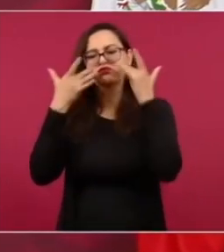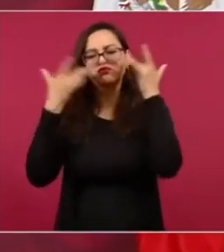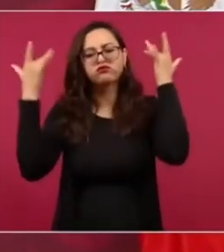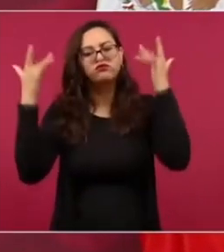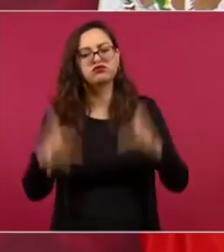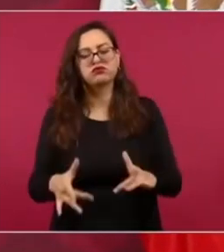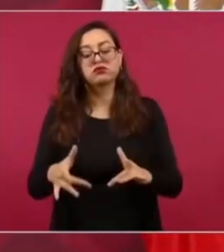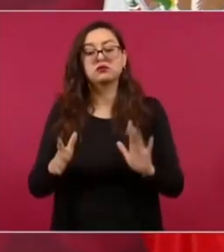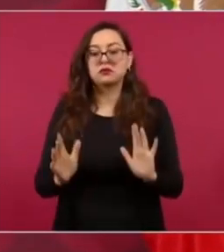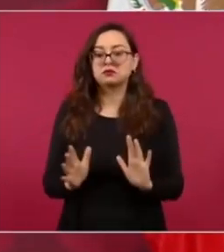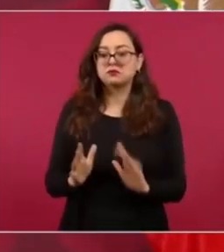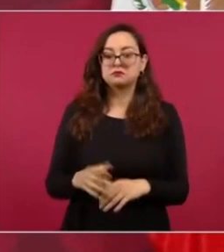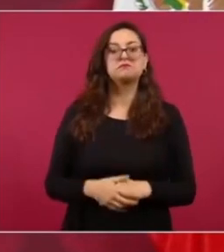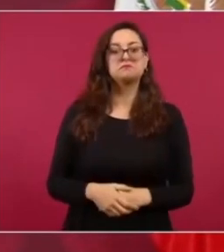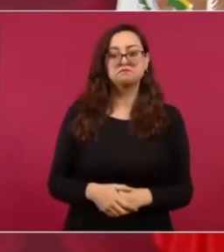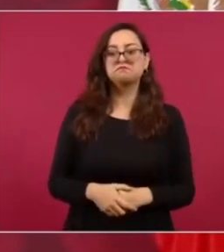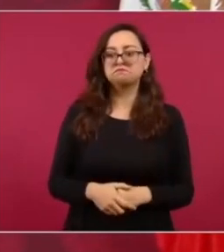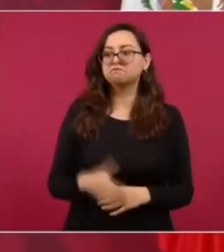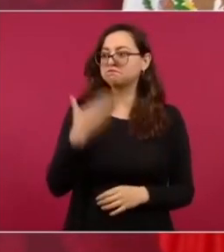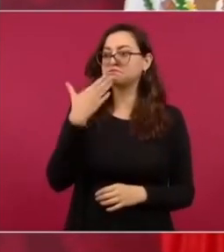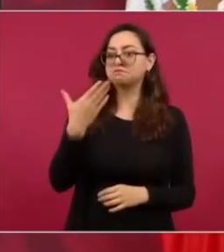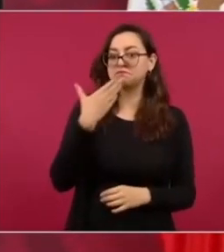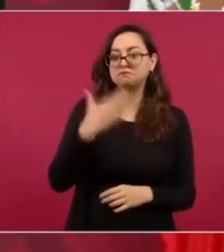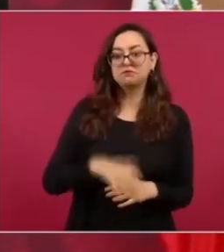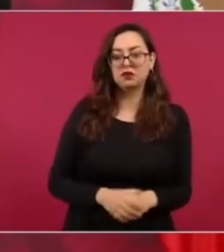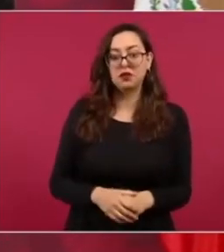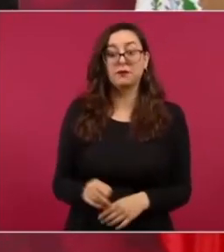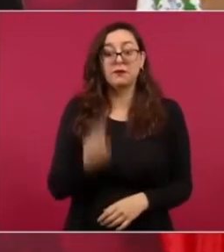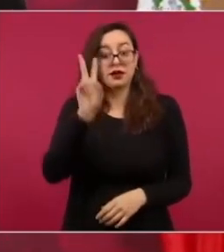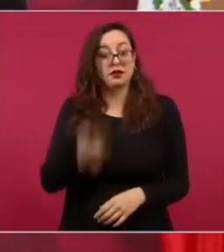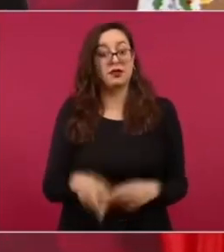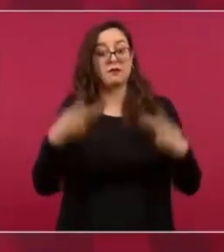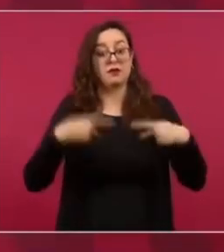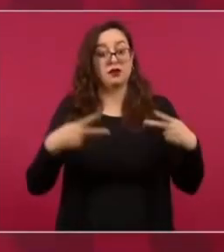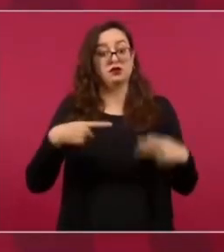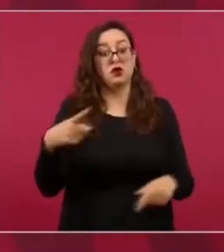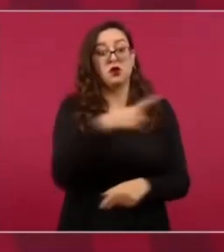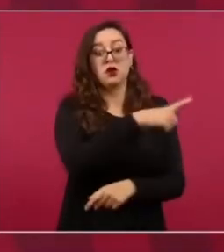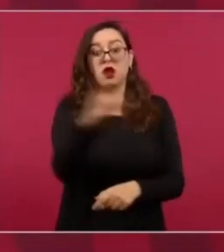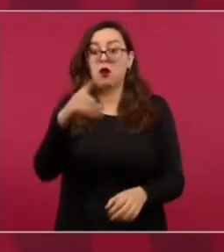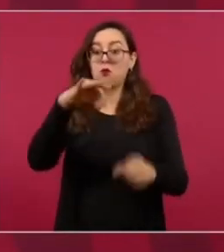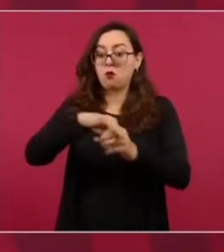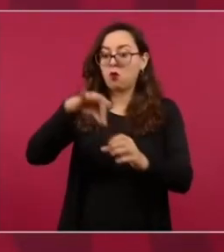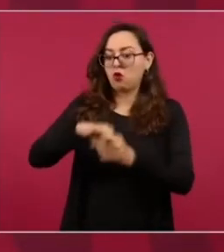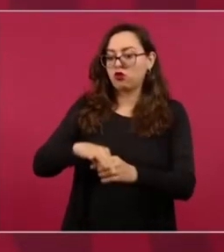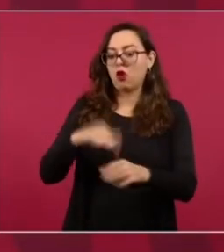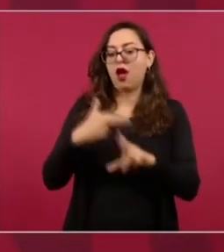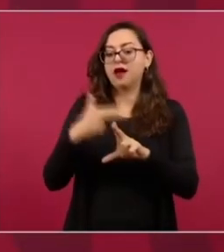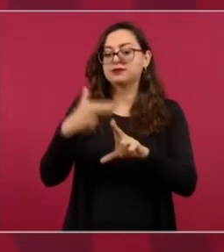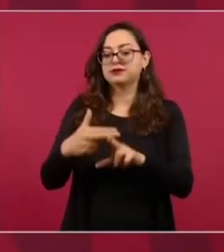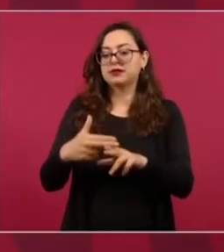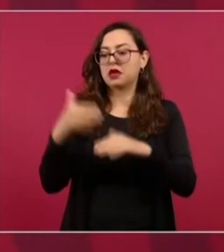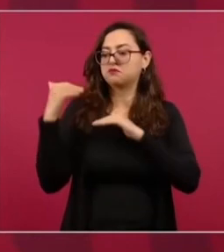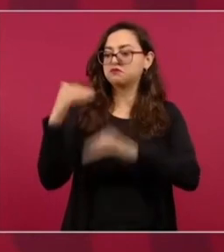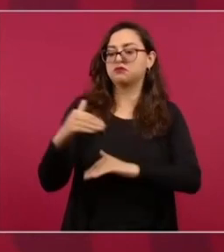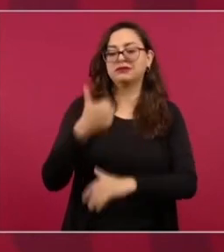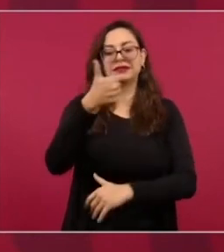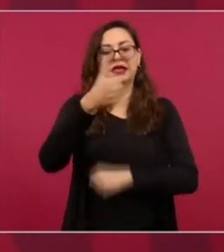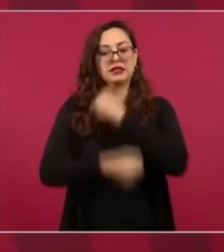porque nos eligen por seis años pero el pueblo tiene en todo momento